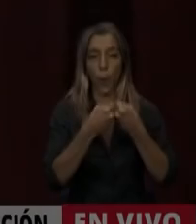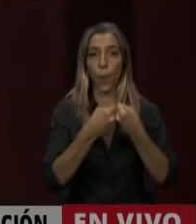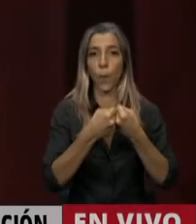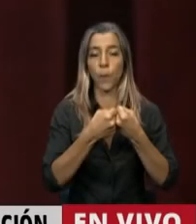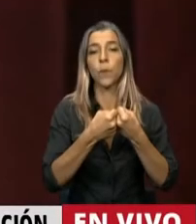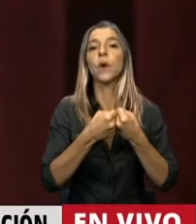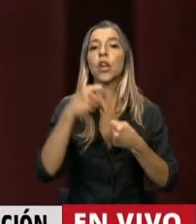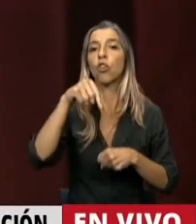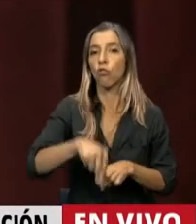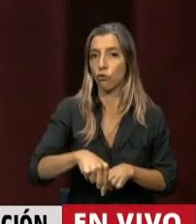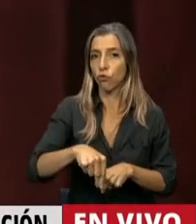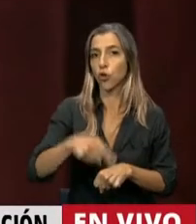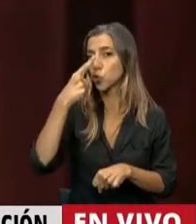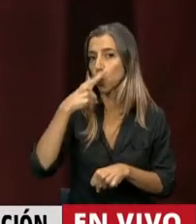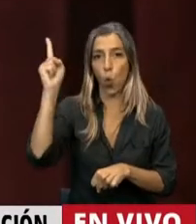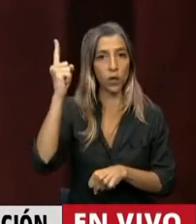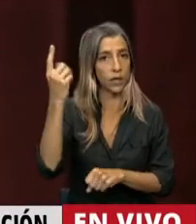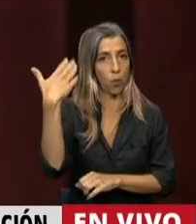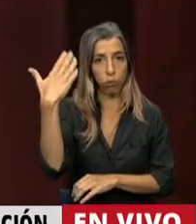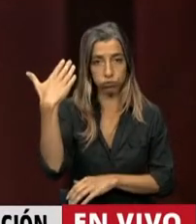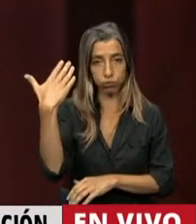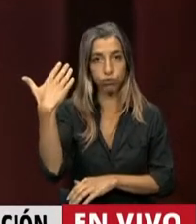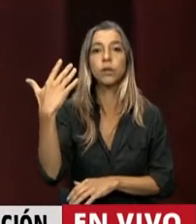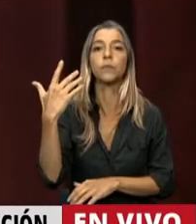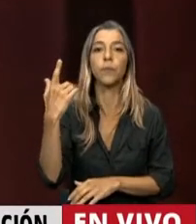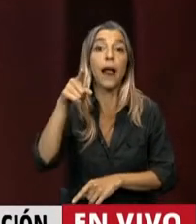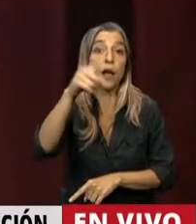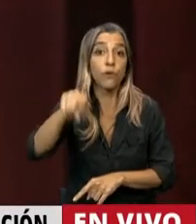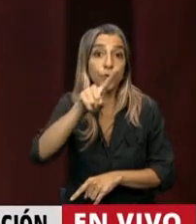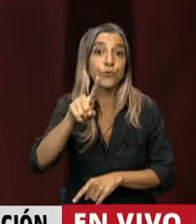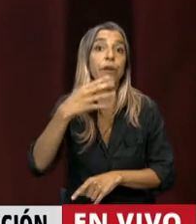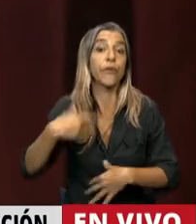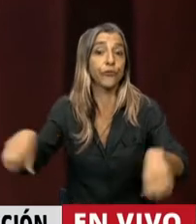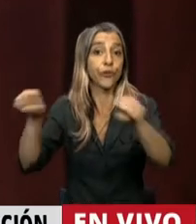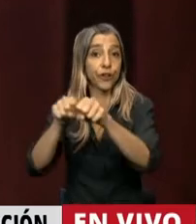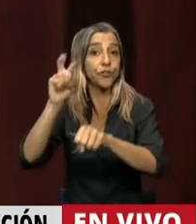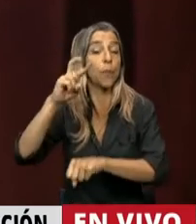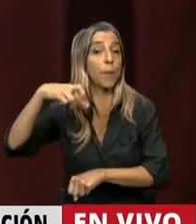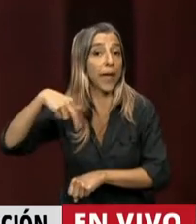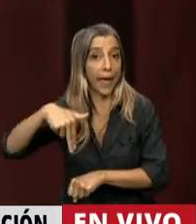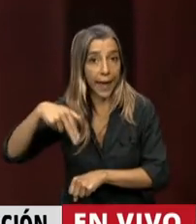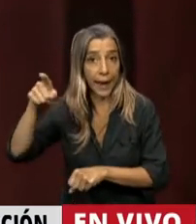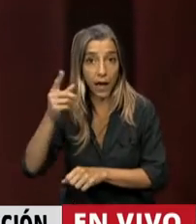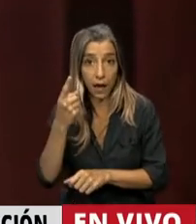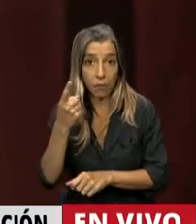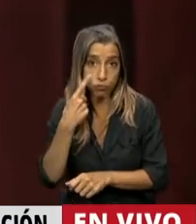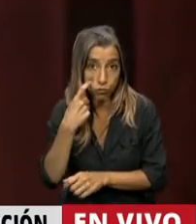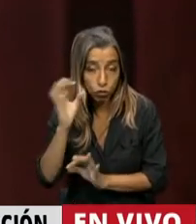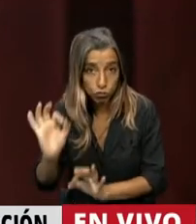En el uso de la palabra, última oradora para que revisen el BPN previo a la votación,